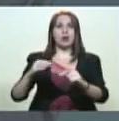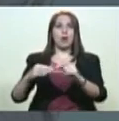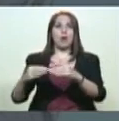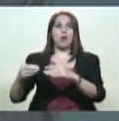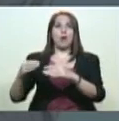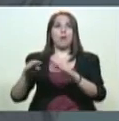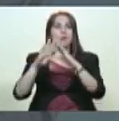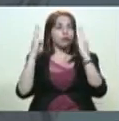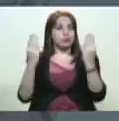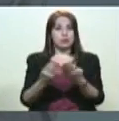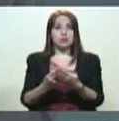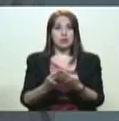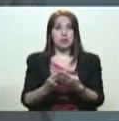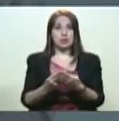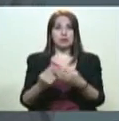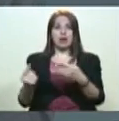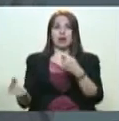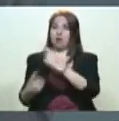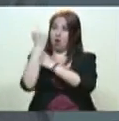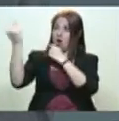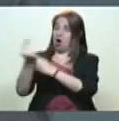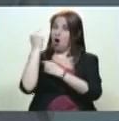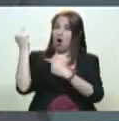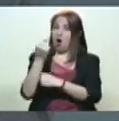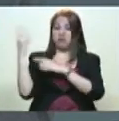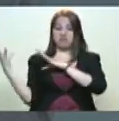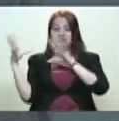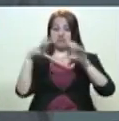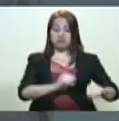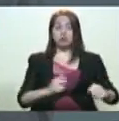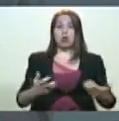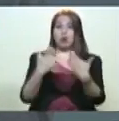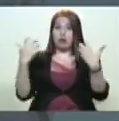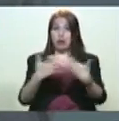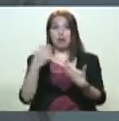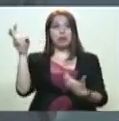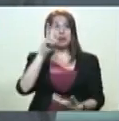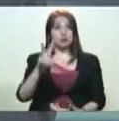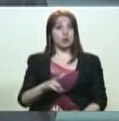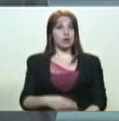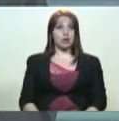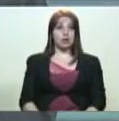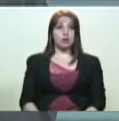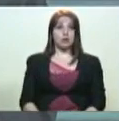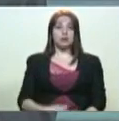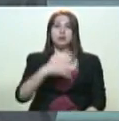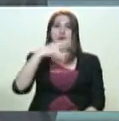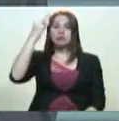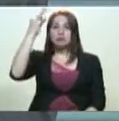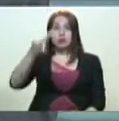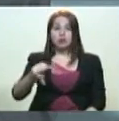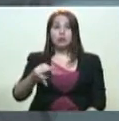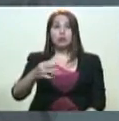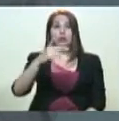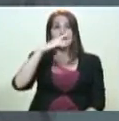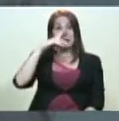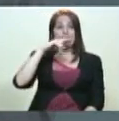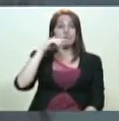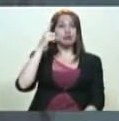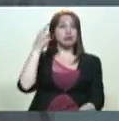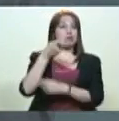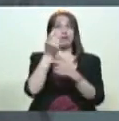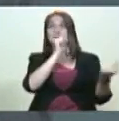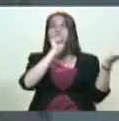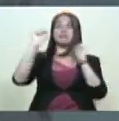esté amenazando abiertamente con una intervención militar aquí en nuestro suelo. Yo estoy seguro de que esa declaración tiene que ser